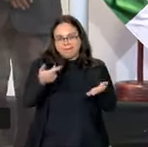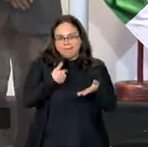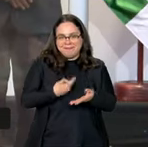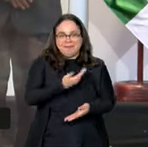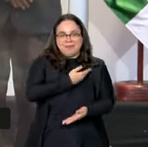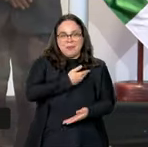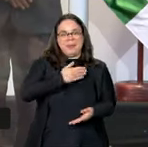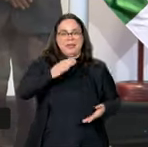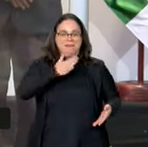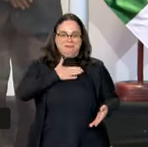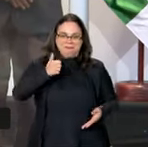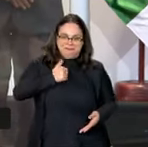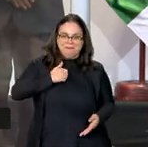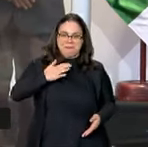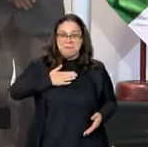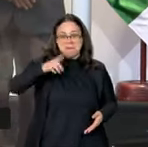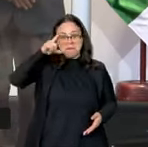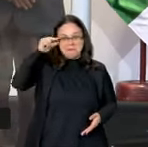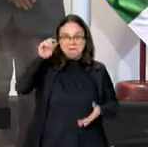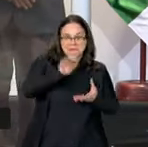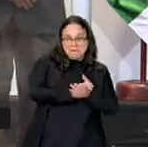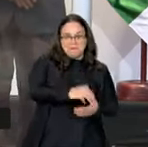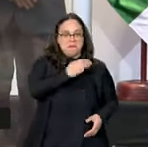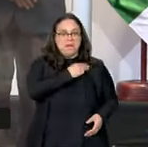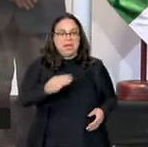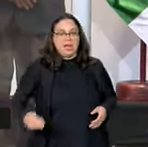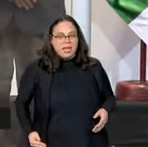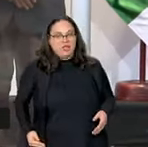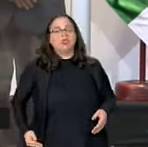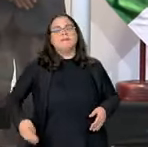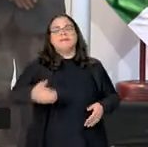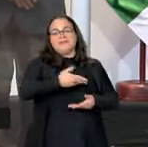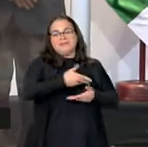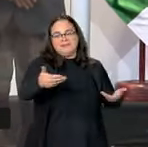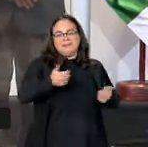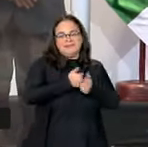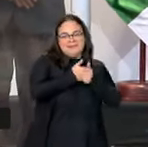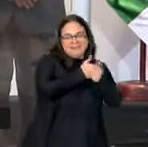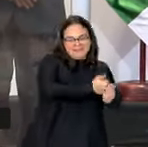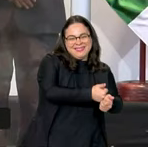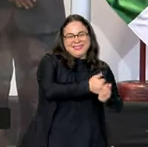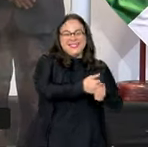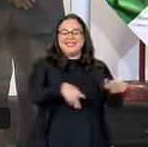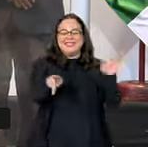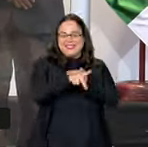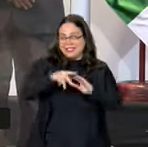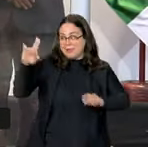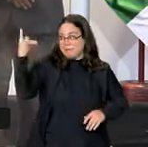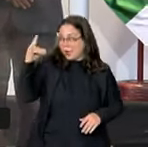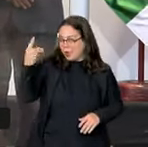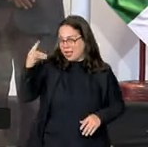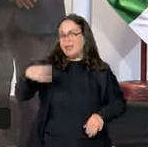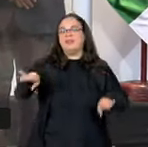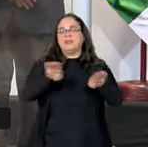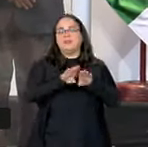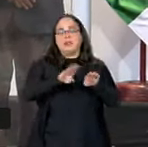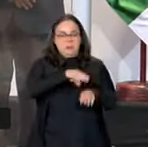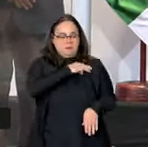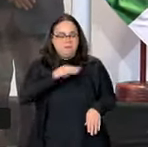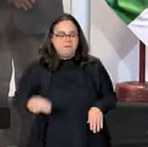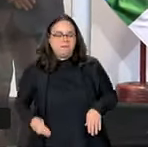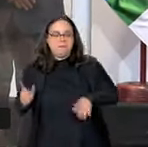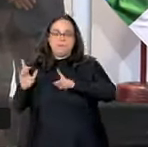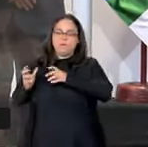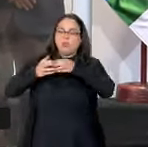compañera Janja, ministros y ministros que me acompañan en esta viaje a Bolivia, ministros y ministros